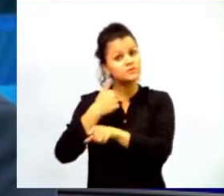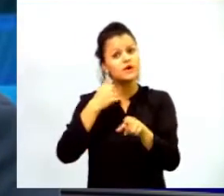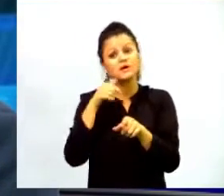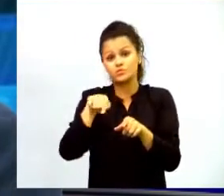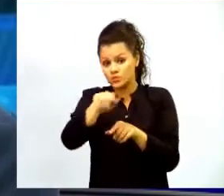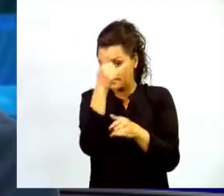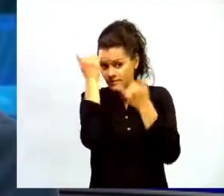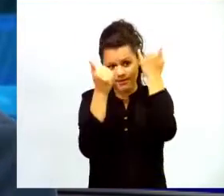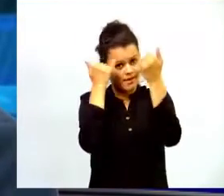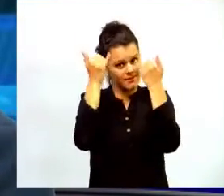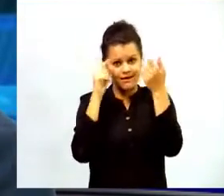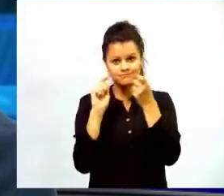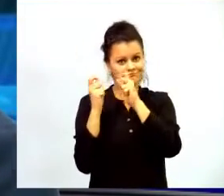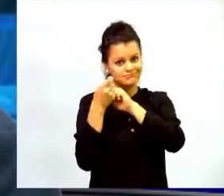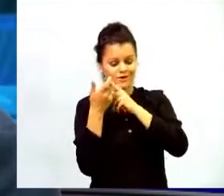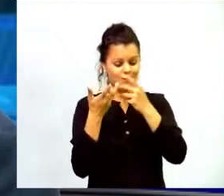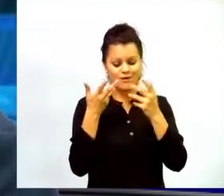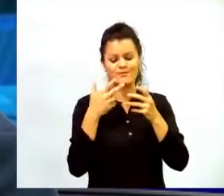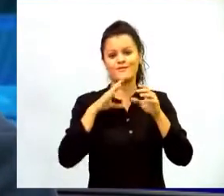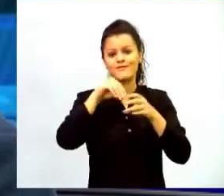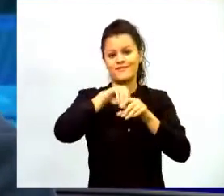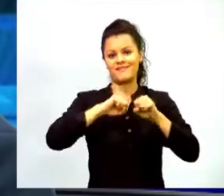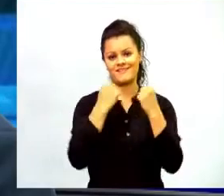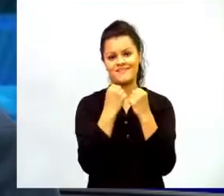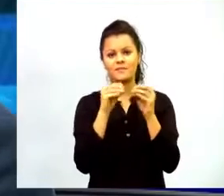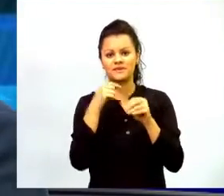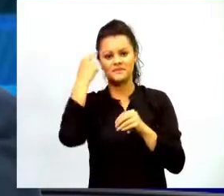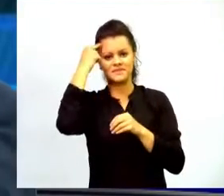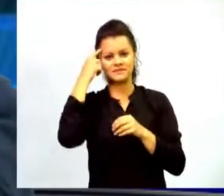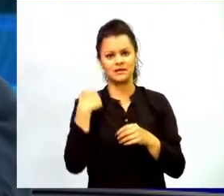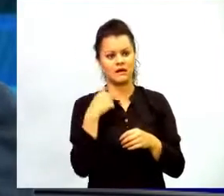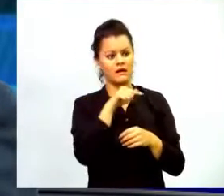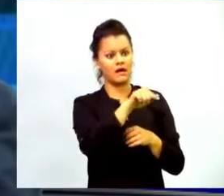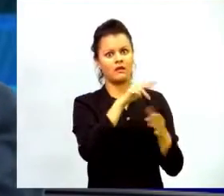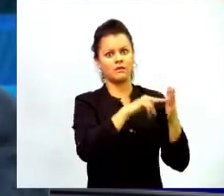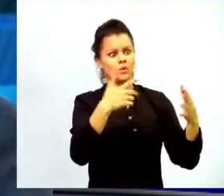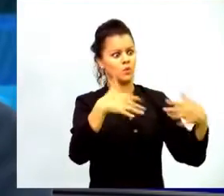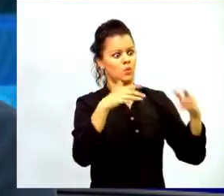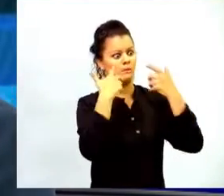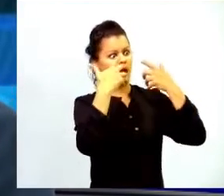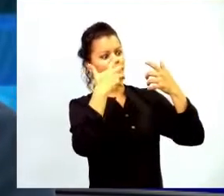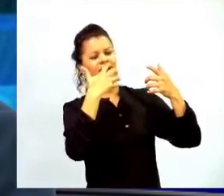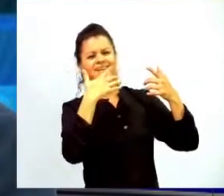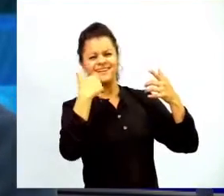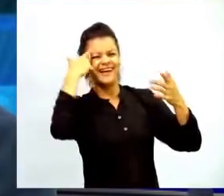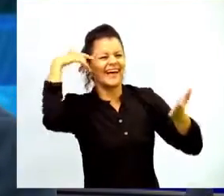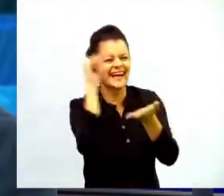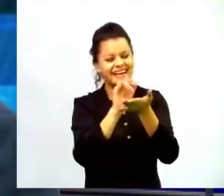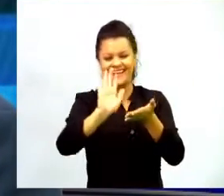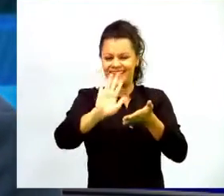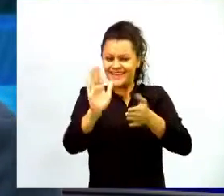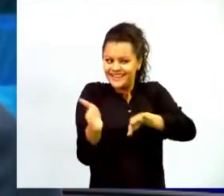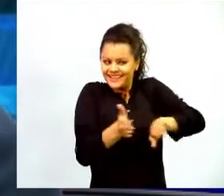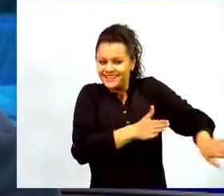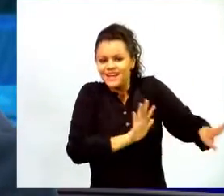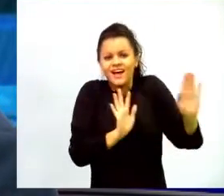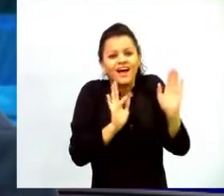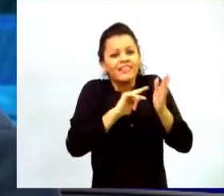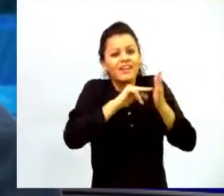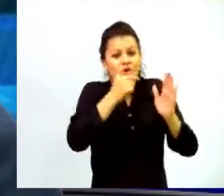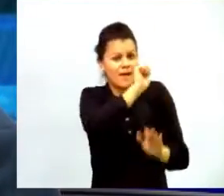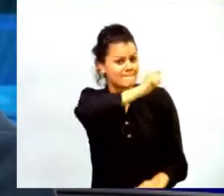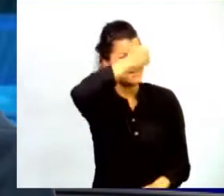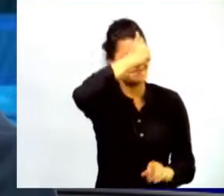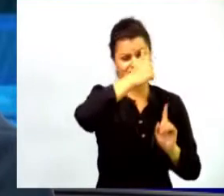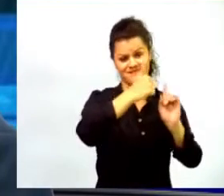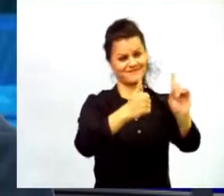el temor y todo ese mito que son los primeros pasos que hacemos con aulas amigas la tecnología los dispositivos son un elemento secundario que como decía